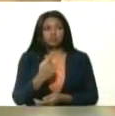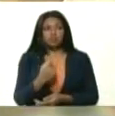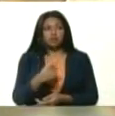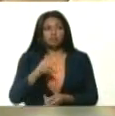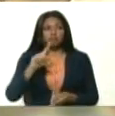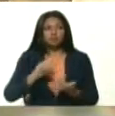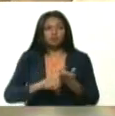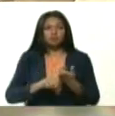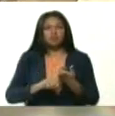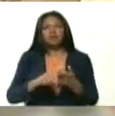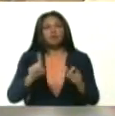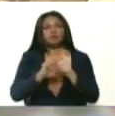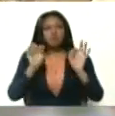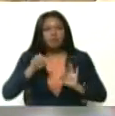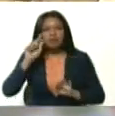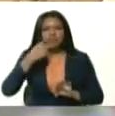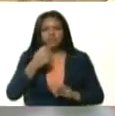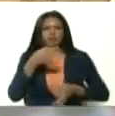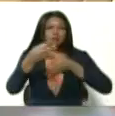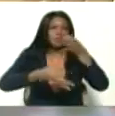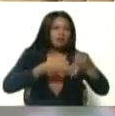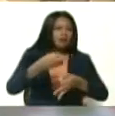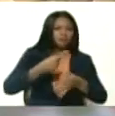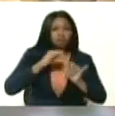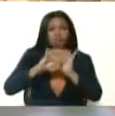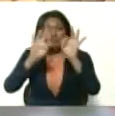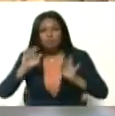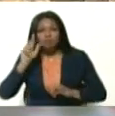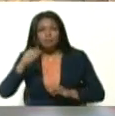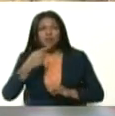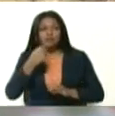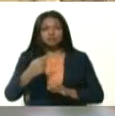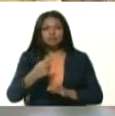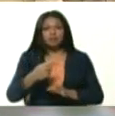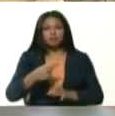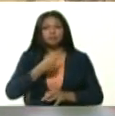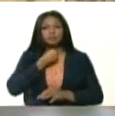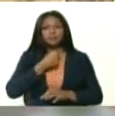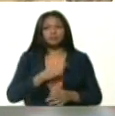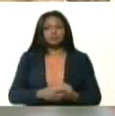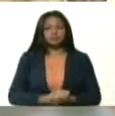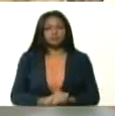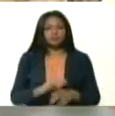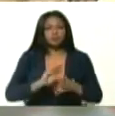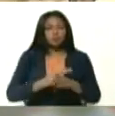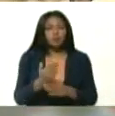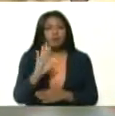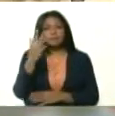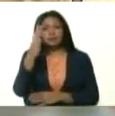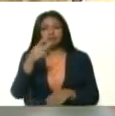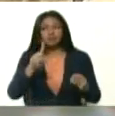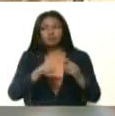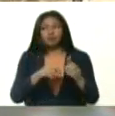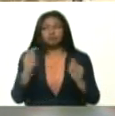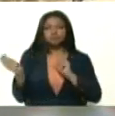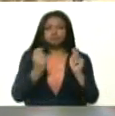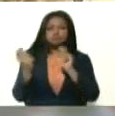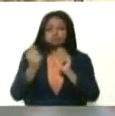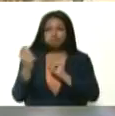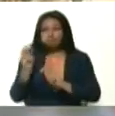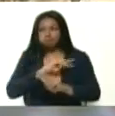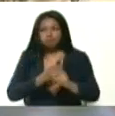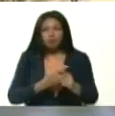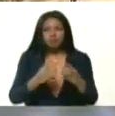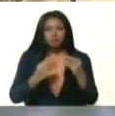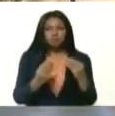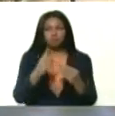un comentario. Y se lo decía al Padre Numa. Porque parece que hay un debate teológico